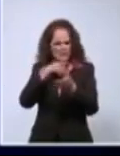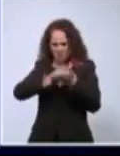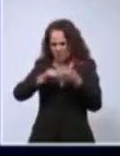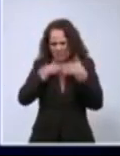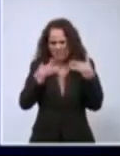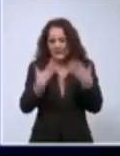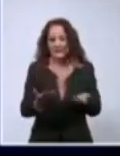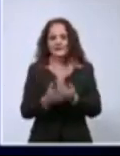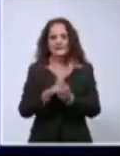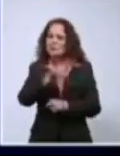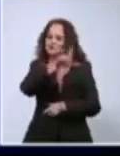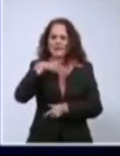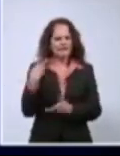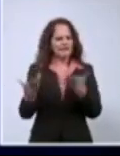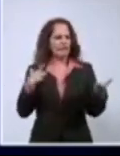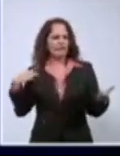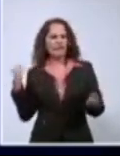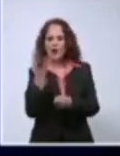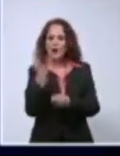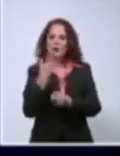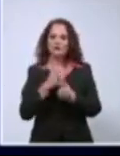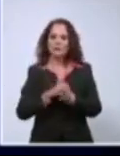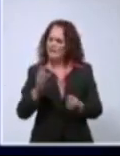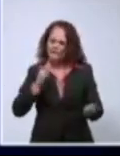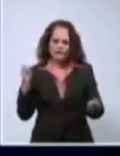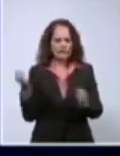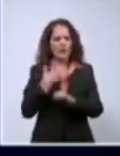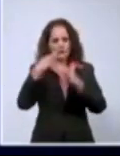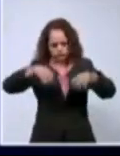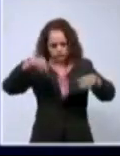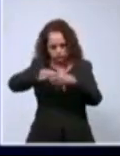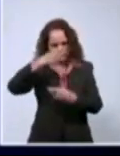Aquí lo que hay es que meter el fuego, a ver, a hacer. Es fuego bien, hacer.